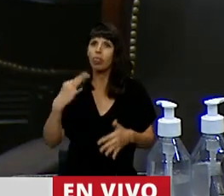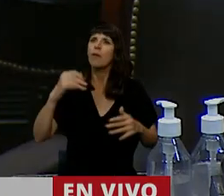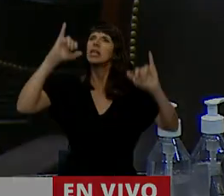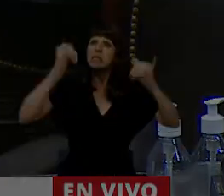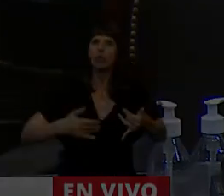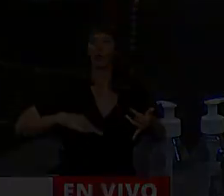señor presidente. Gracias. Adiós.